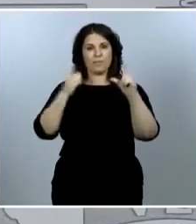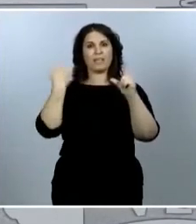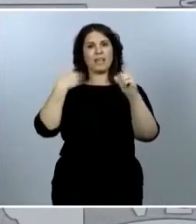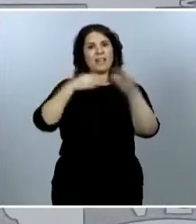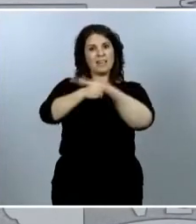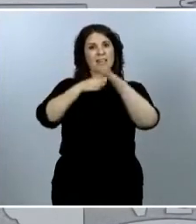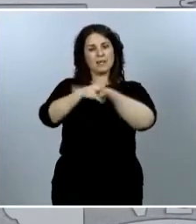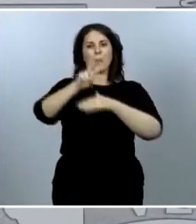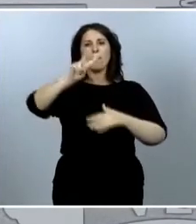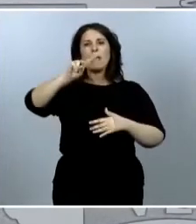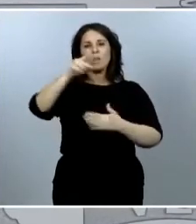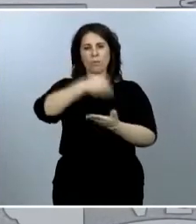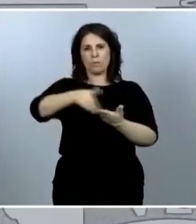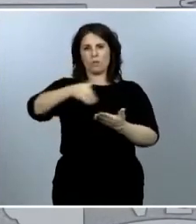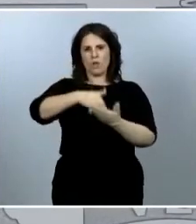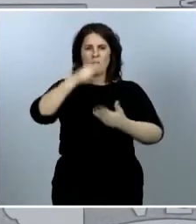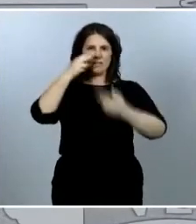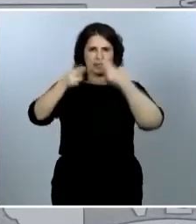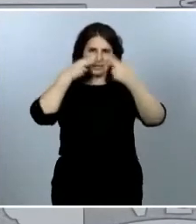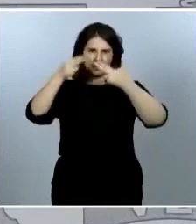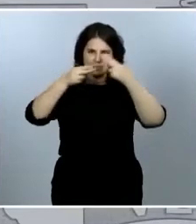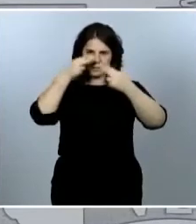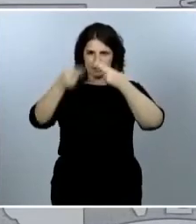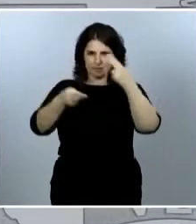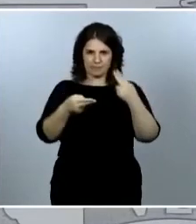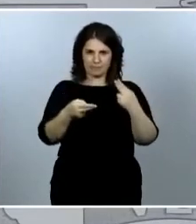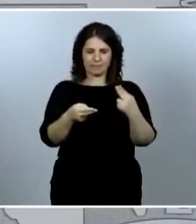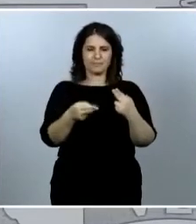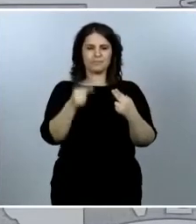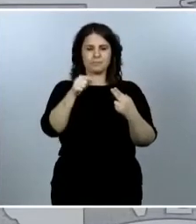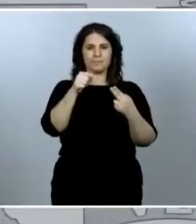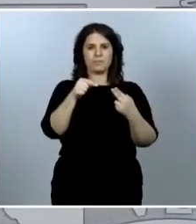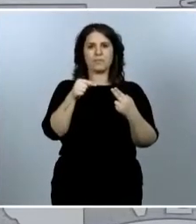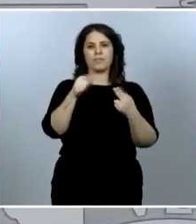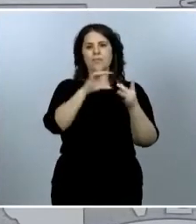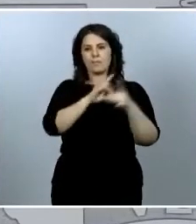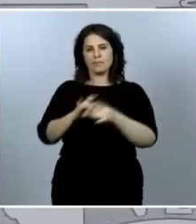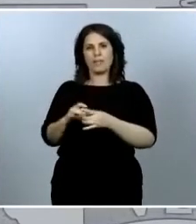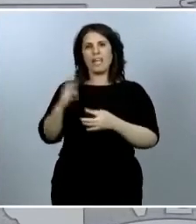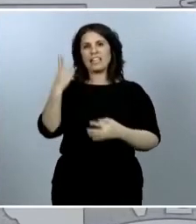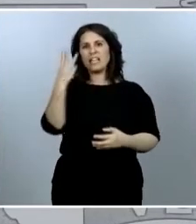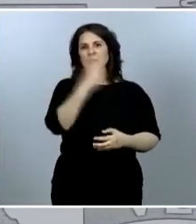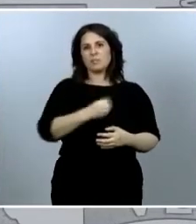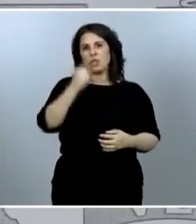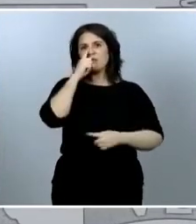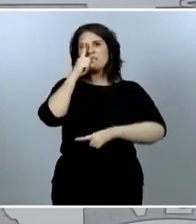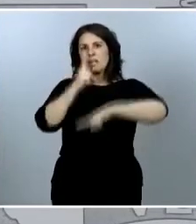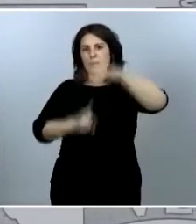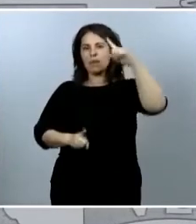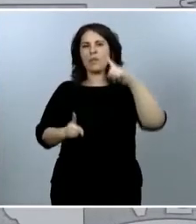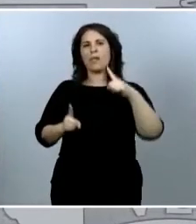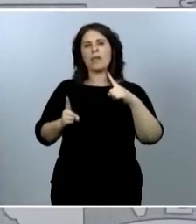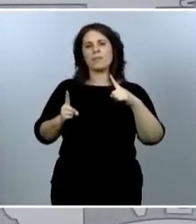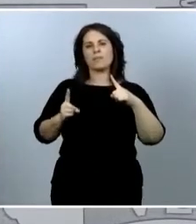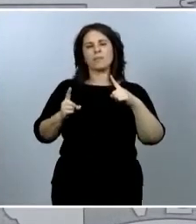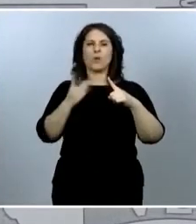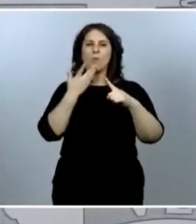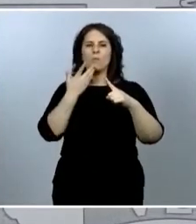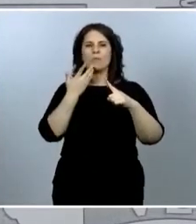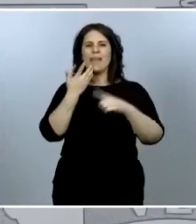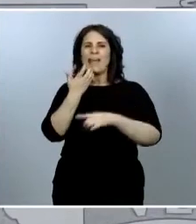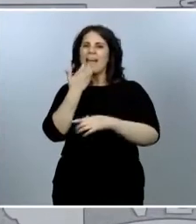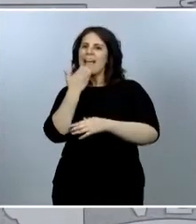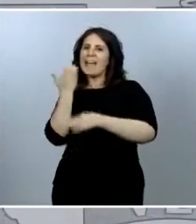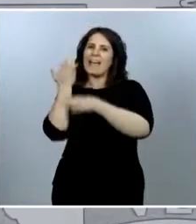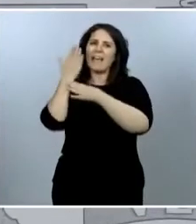millones de visitas, en las que se han hecho 3 millones y medio de simulaciones de las prestaciones. Cifras que si